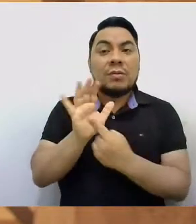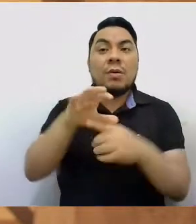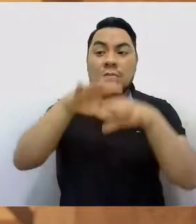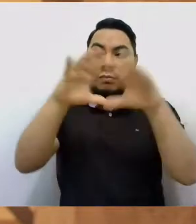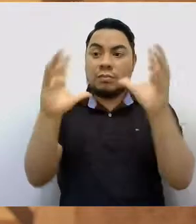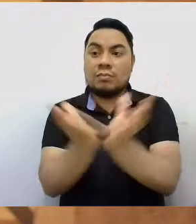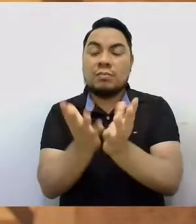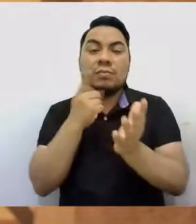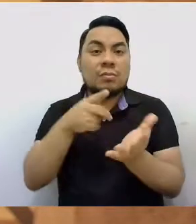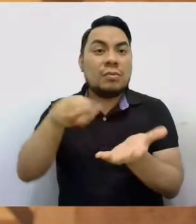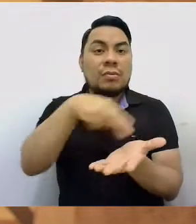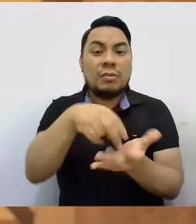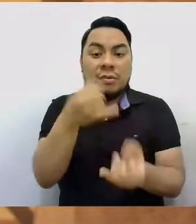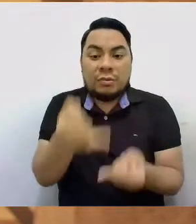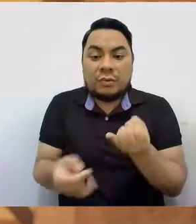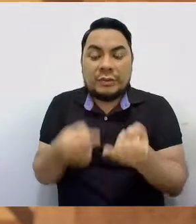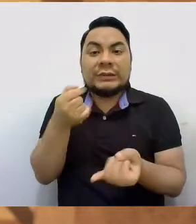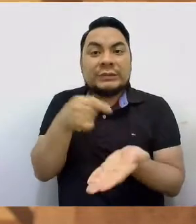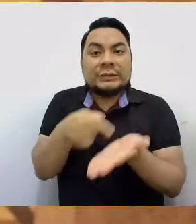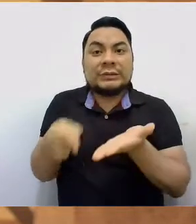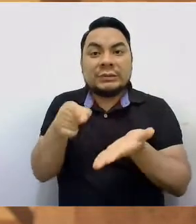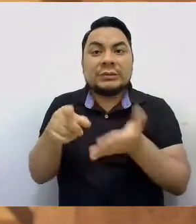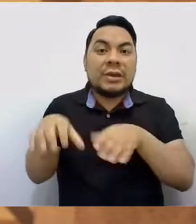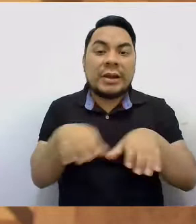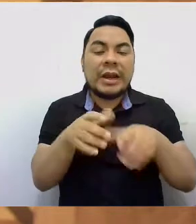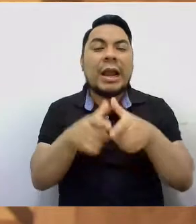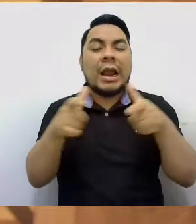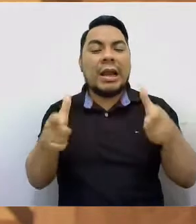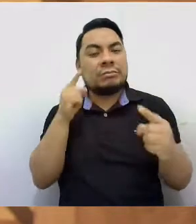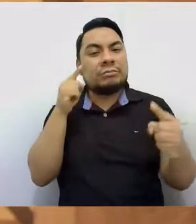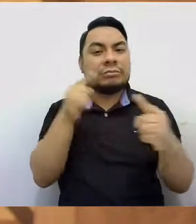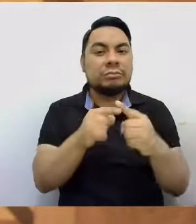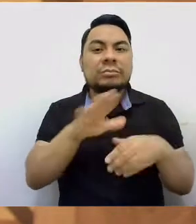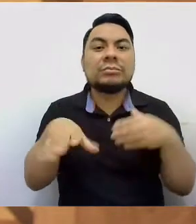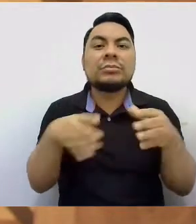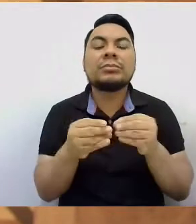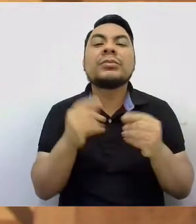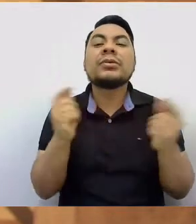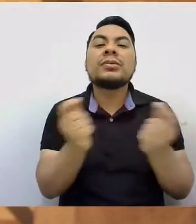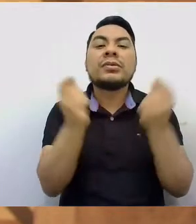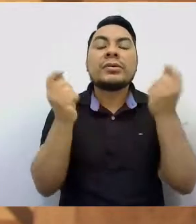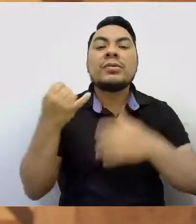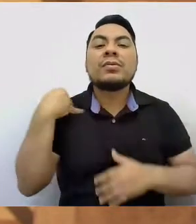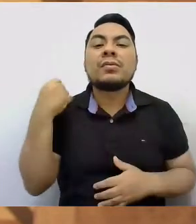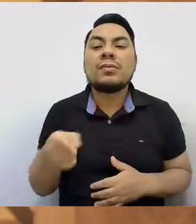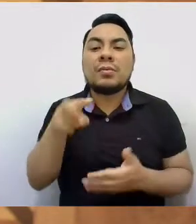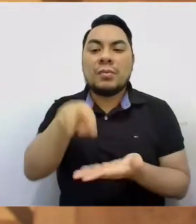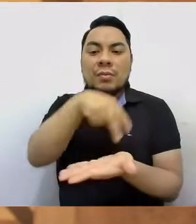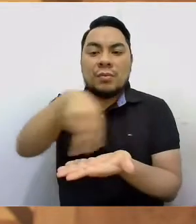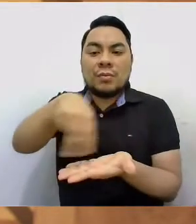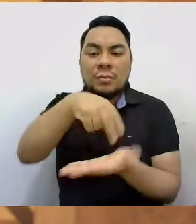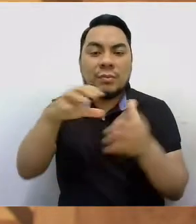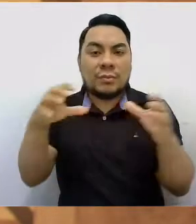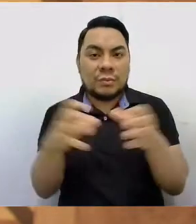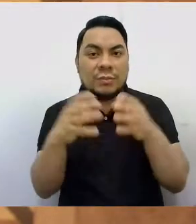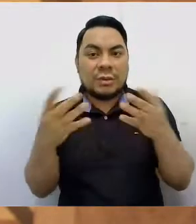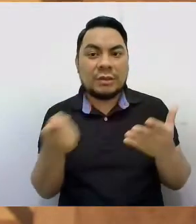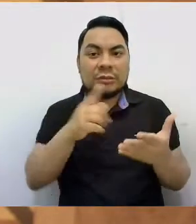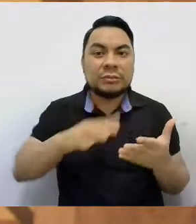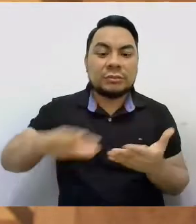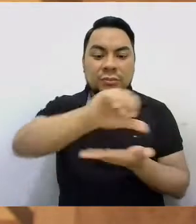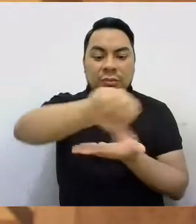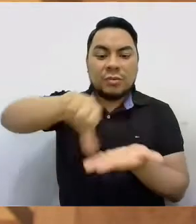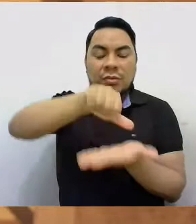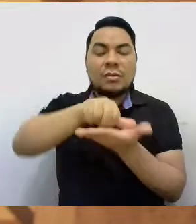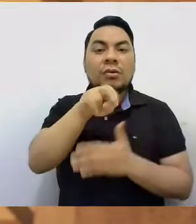el último fin de semana se realizó la gran final del tercer festival juvenil de danzas folclóricas en la plazuela Rosa Merino del